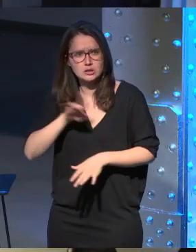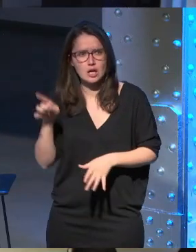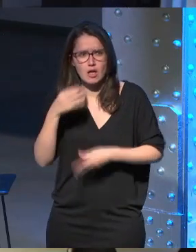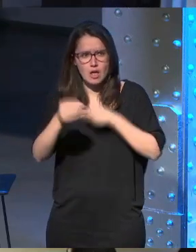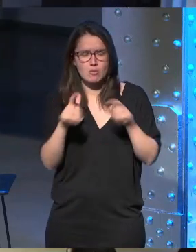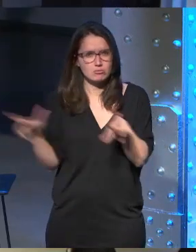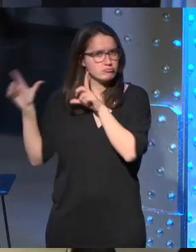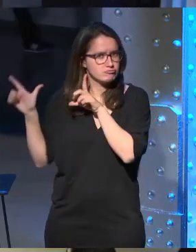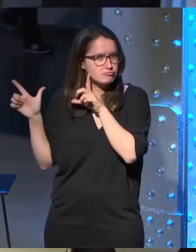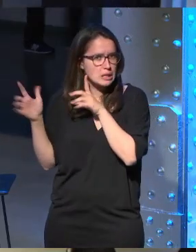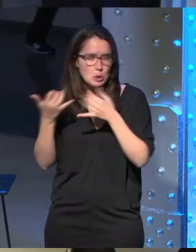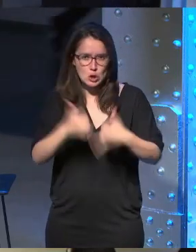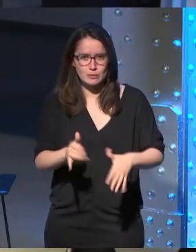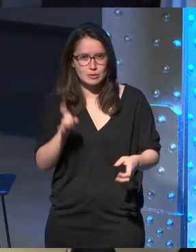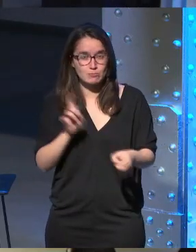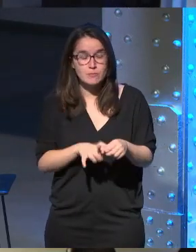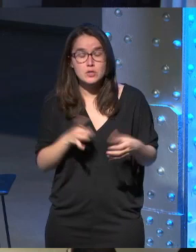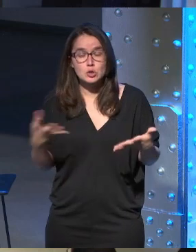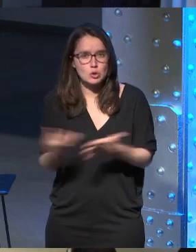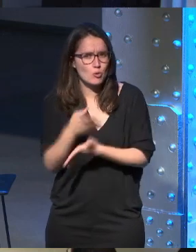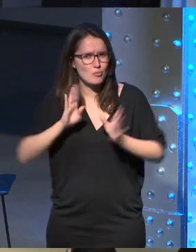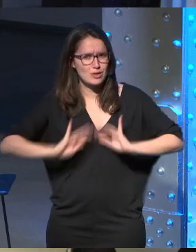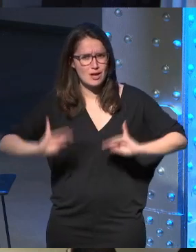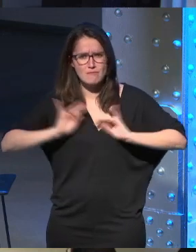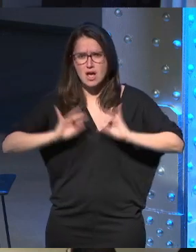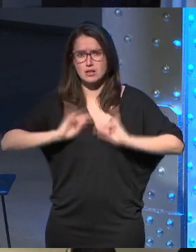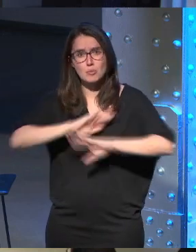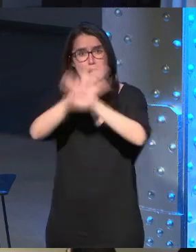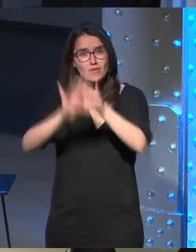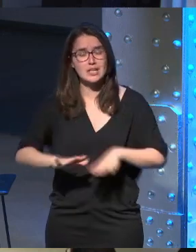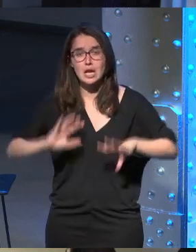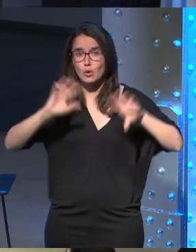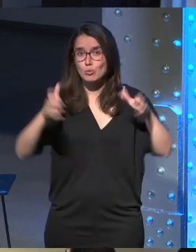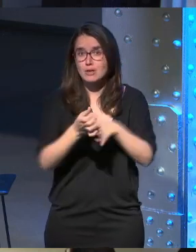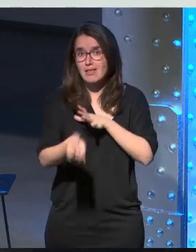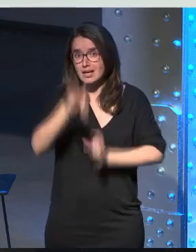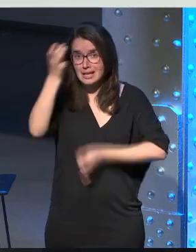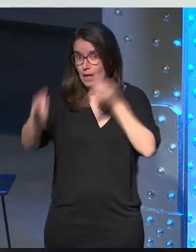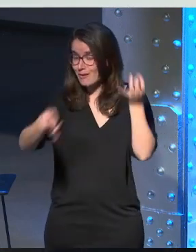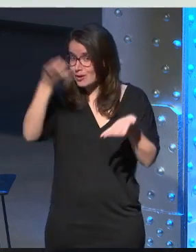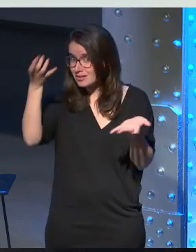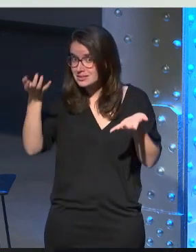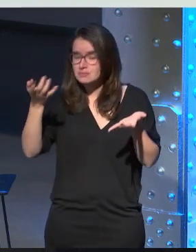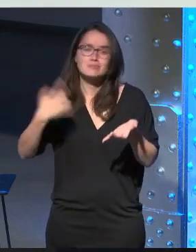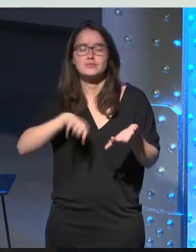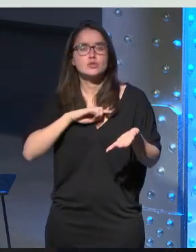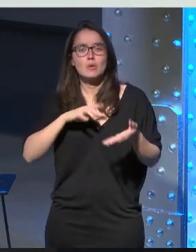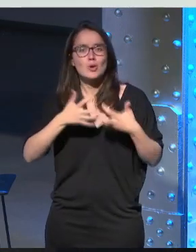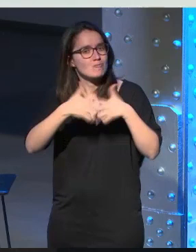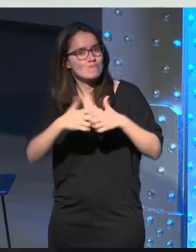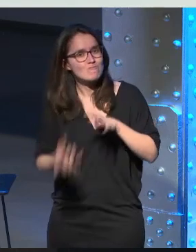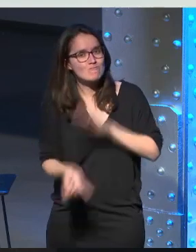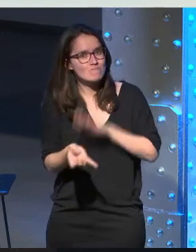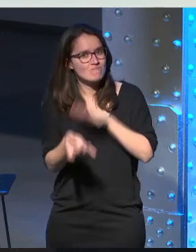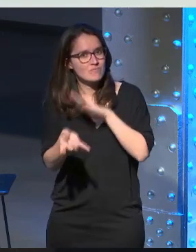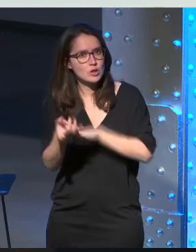guisa en los eventos y todo ha sido muy divertido porque al final esta comunidad de creadores hemos sido muy makers hemos